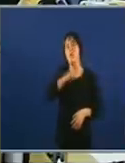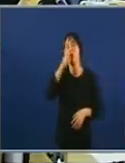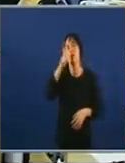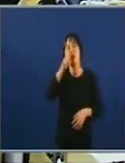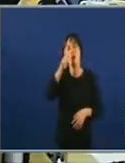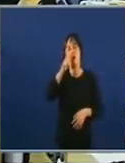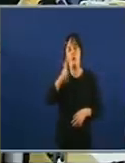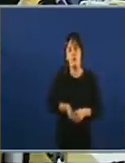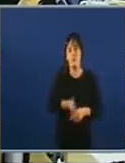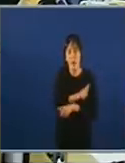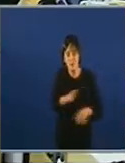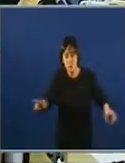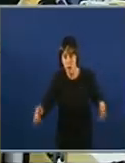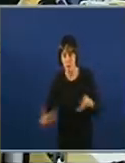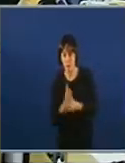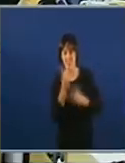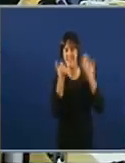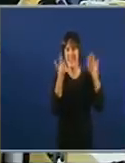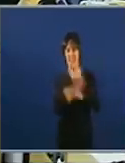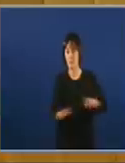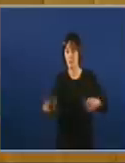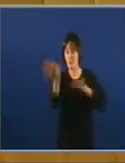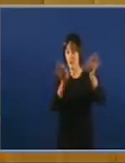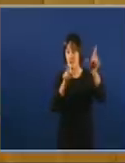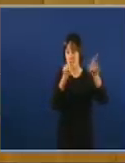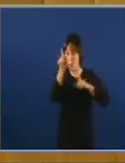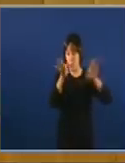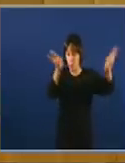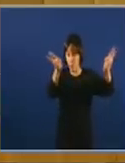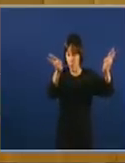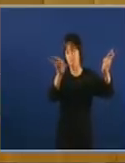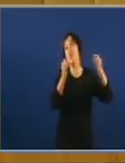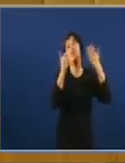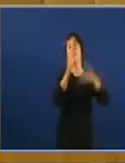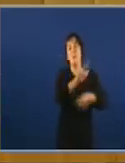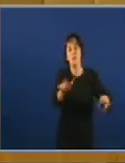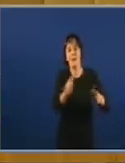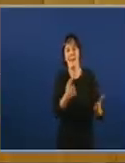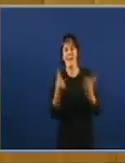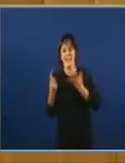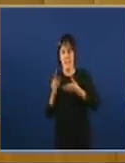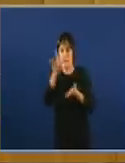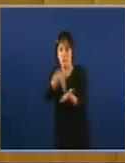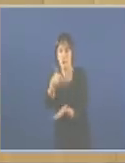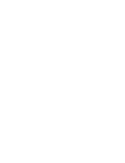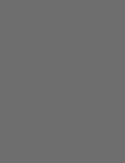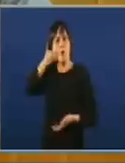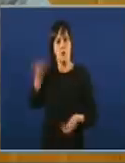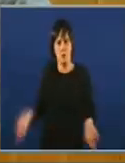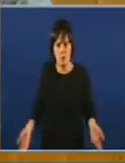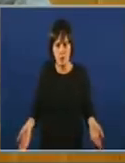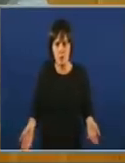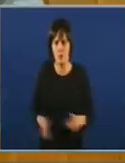Das dez persoas que figuran nesta foto, seis morreron vítimas das drogas. Vamos,